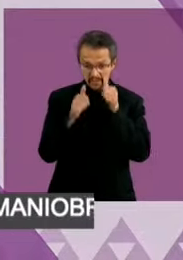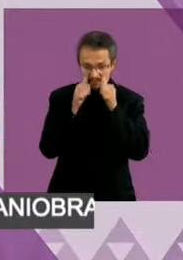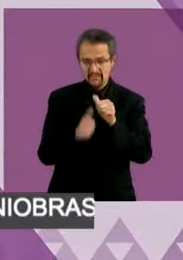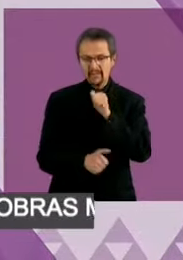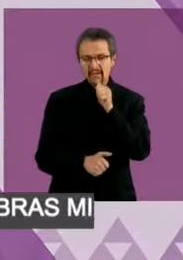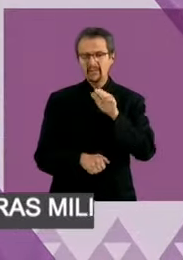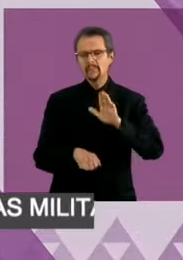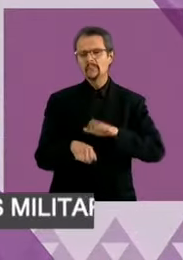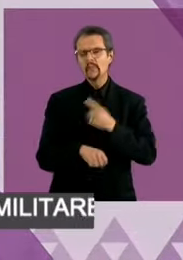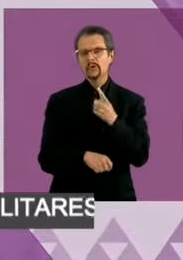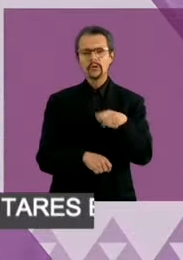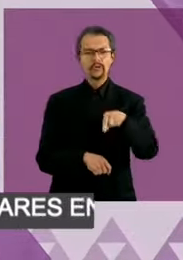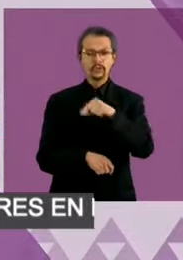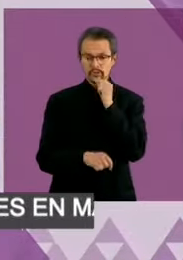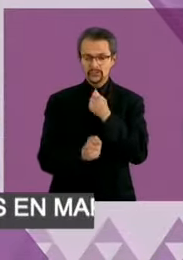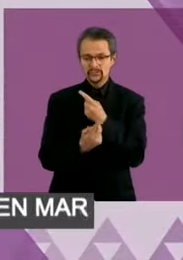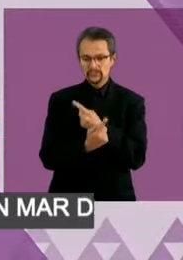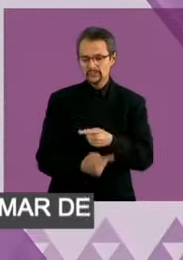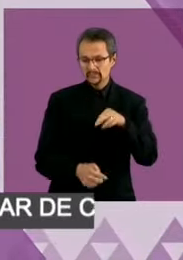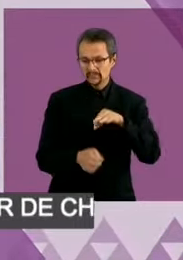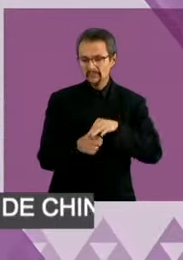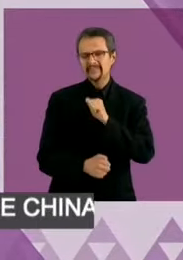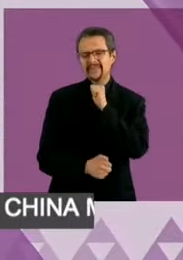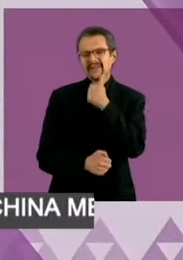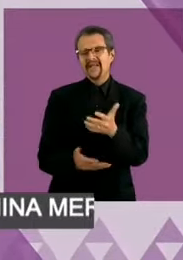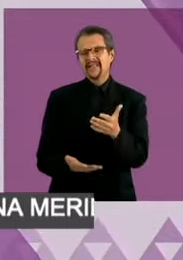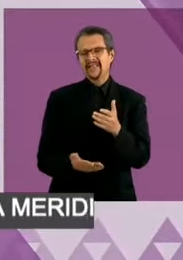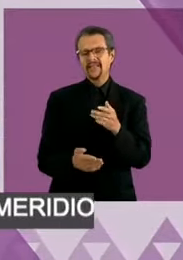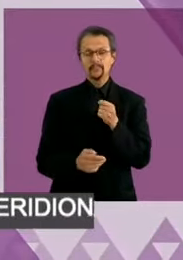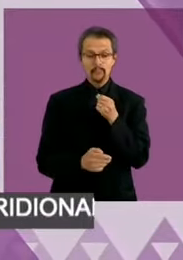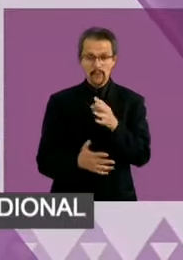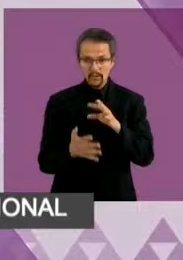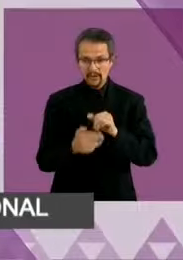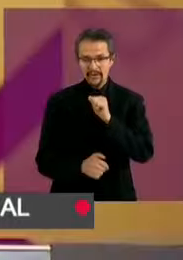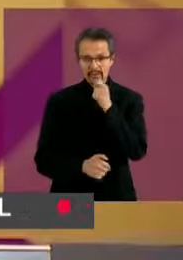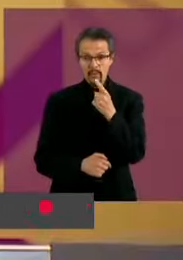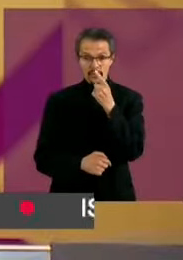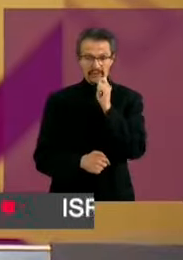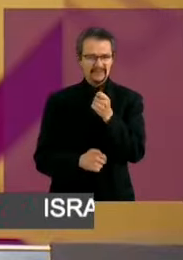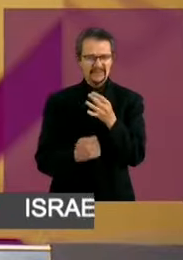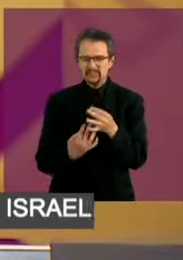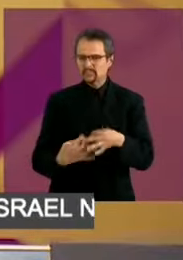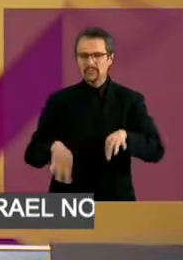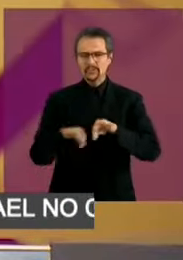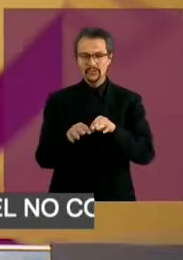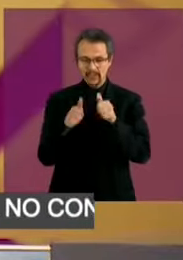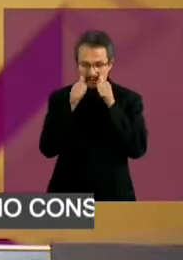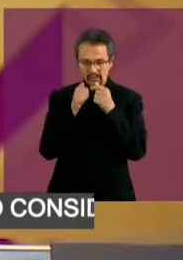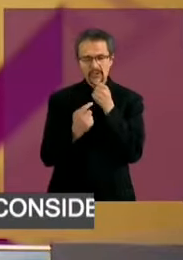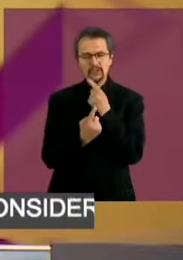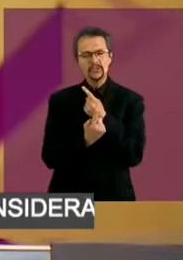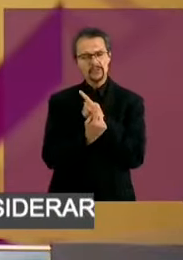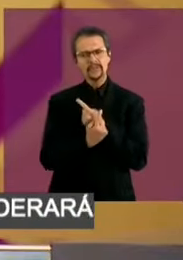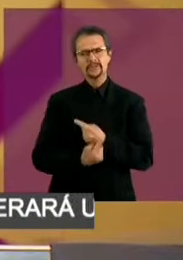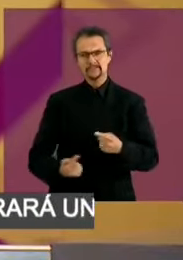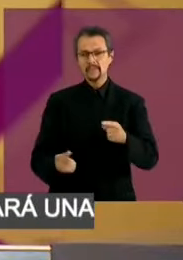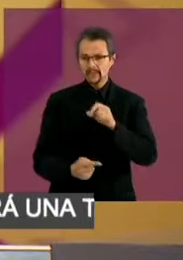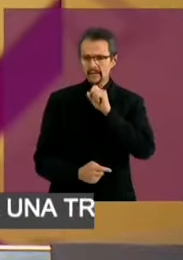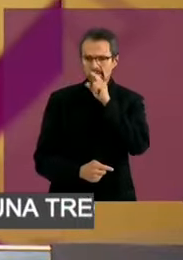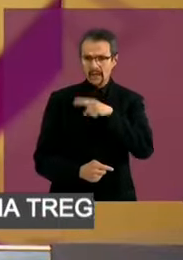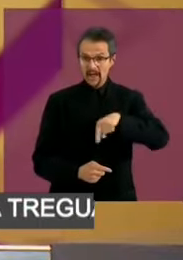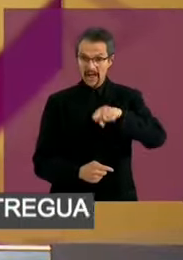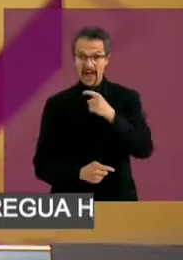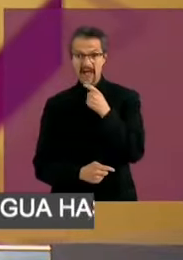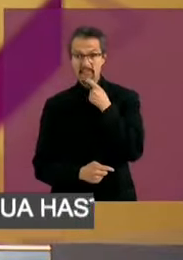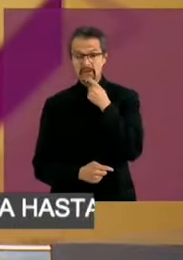Y te doy un dato. Yo digo que por el bien de todos, primero las niñas y los niños. Sí, parafraseando al presidente, pero hay